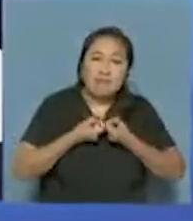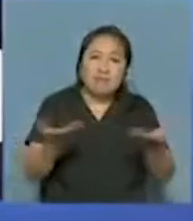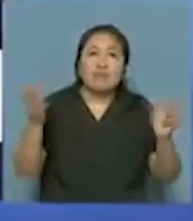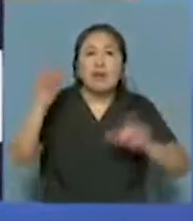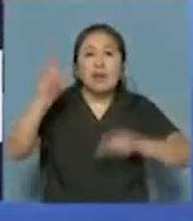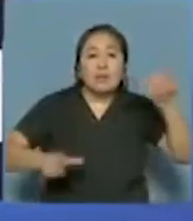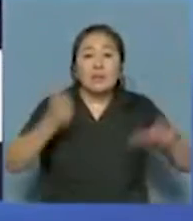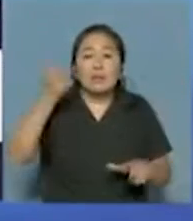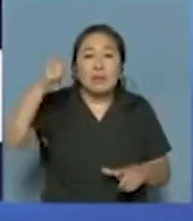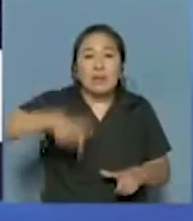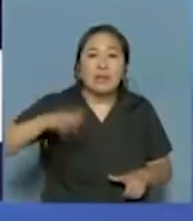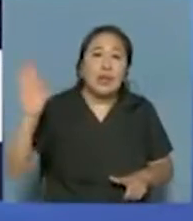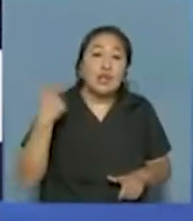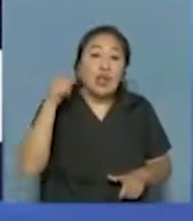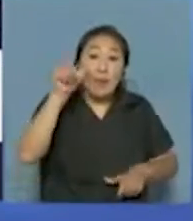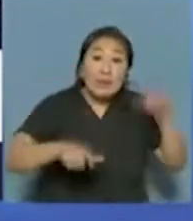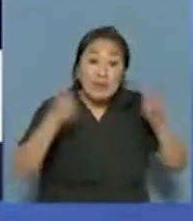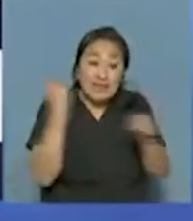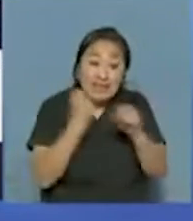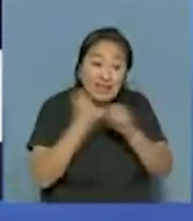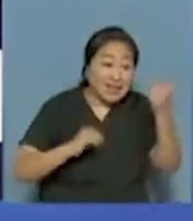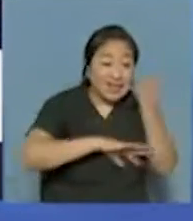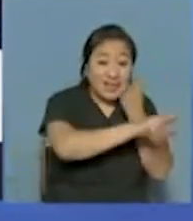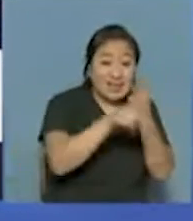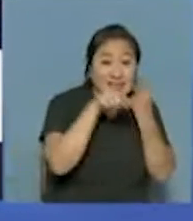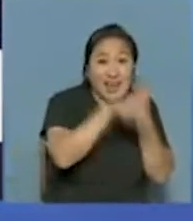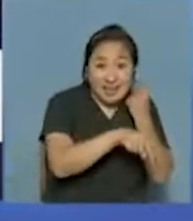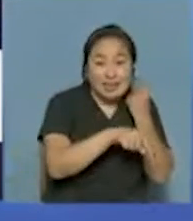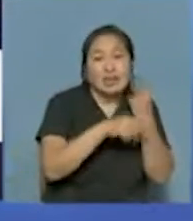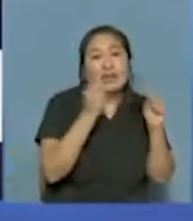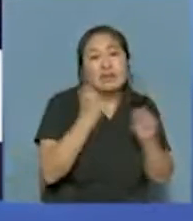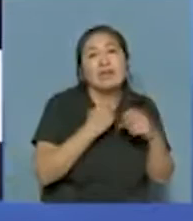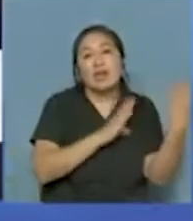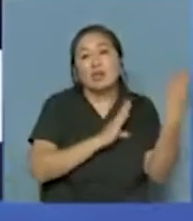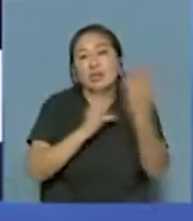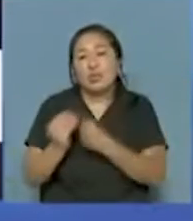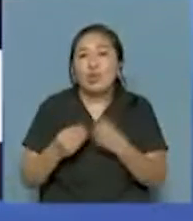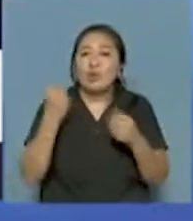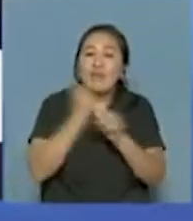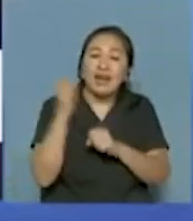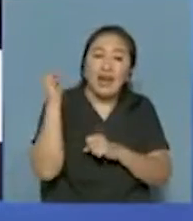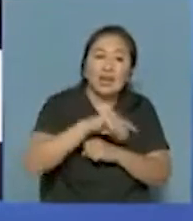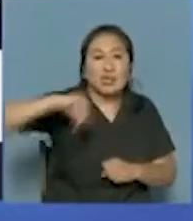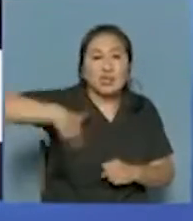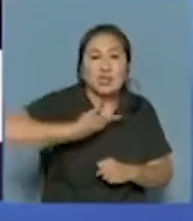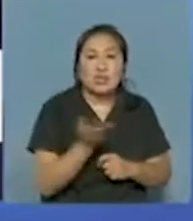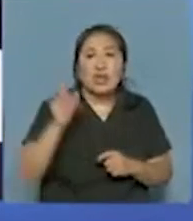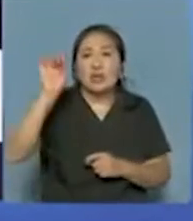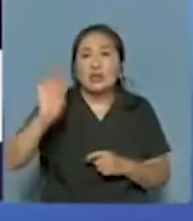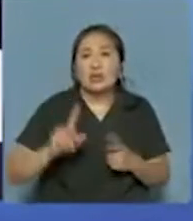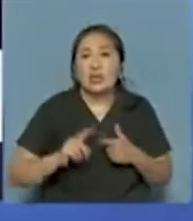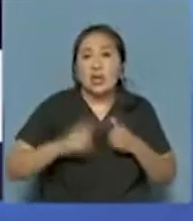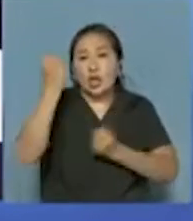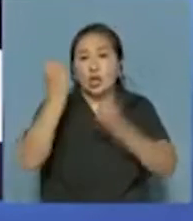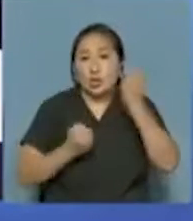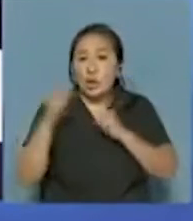los pueblos, para todos los que dependen, siempre lo decimos, directo o indirectamente del tabaco, que no solamente es la cuestión social, que no solamente es la cuestión